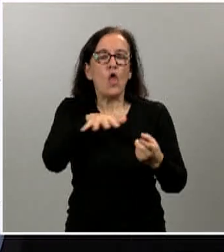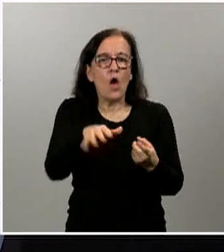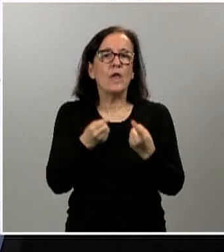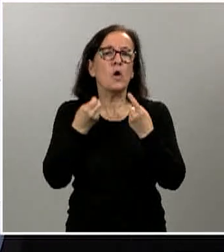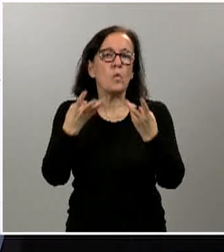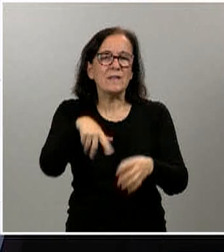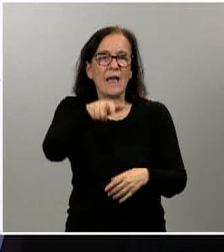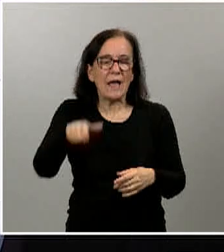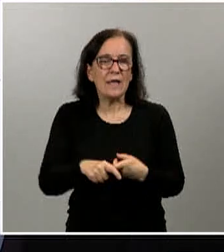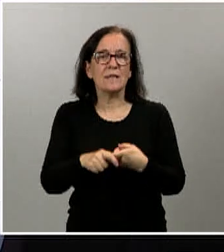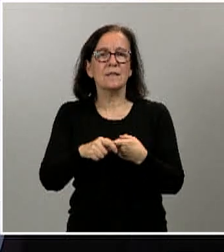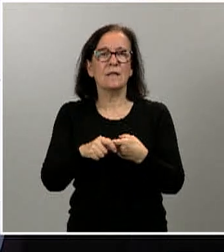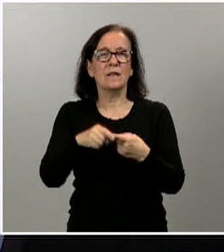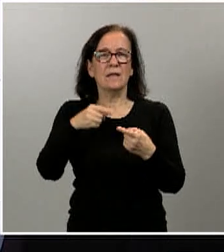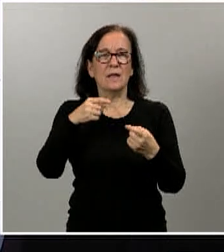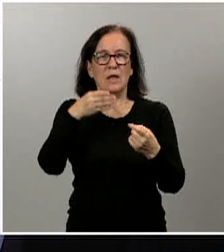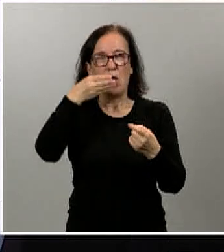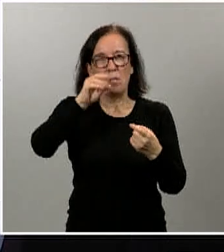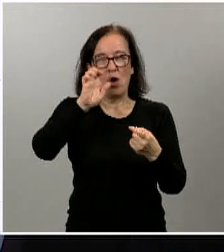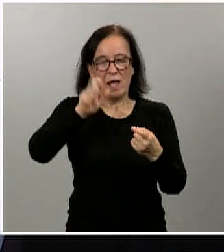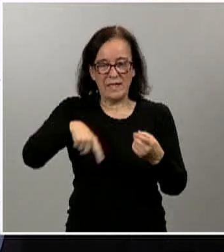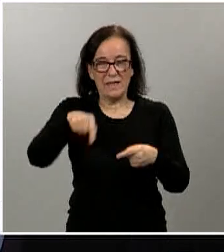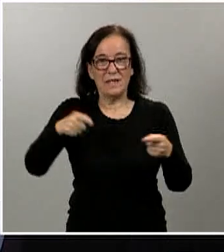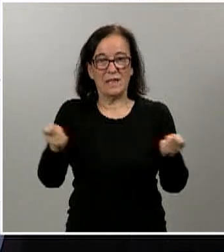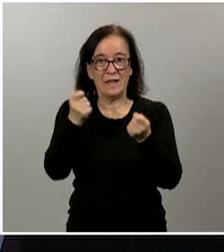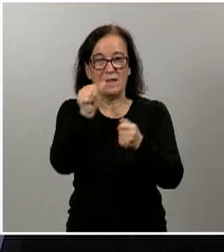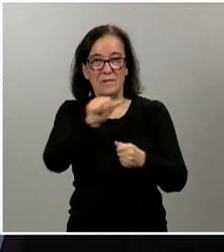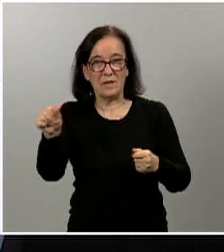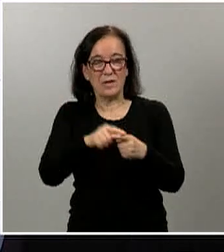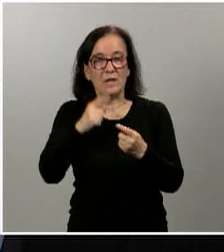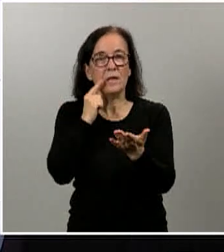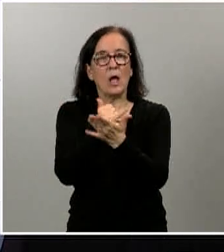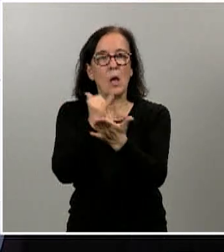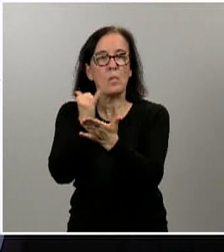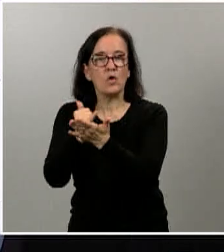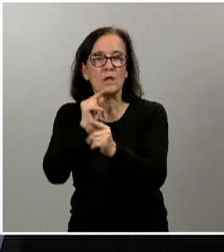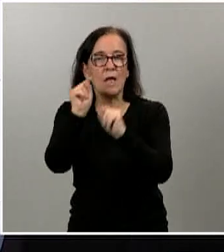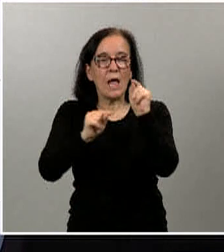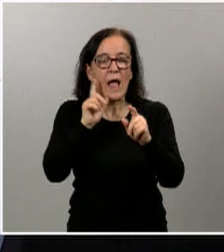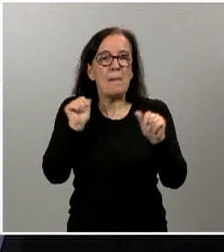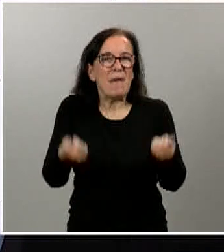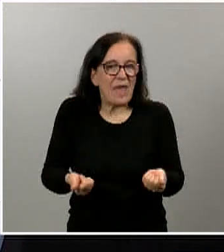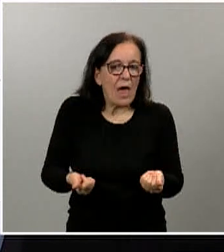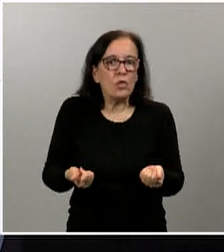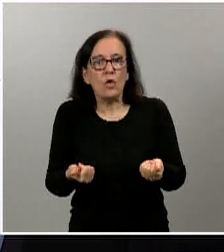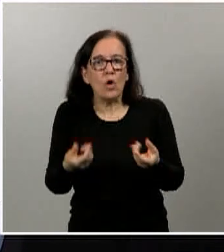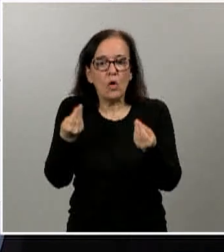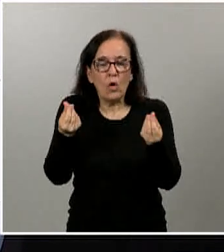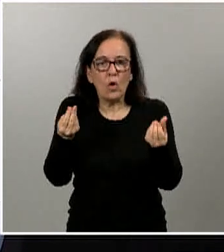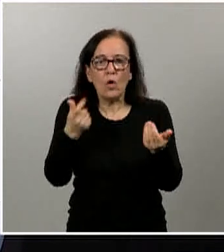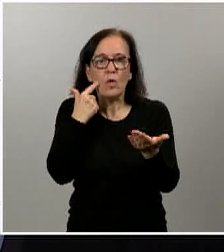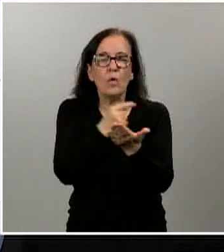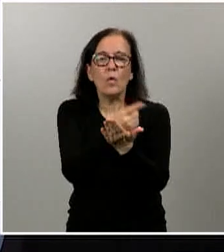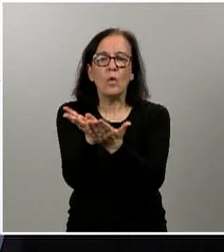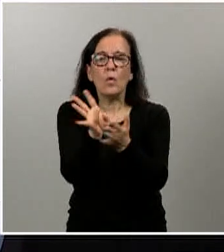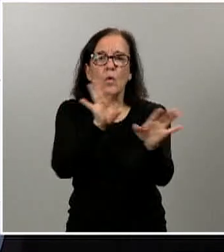El boletín también pregunta, se anunció para esta semana que se pondría en marcha el muestreo epidemiológico, ¿ha comenzado en ese caso? ¿Cuándo